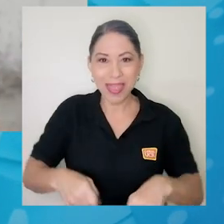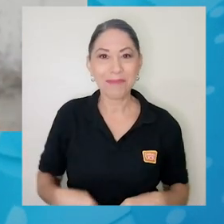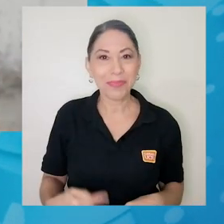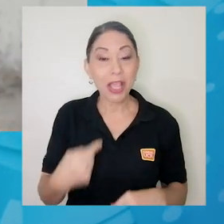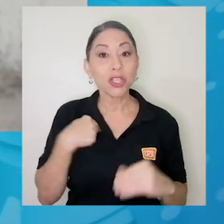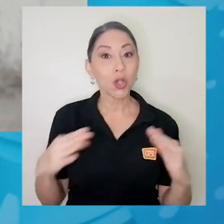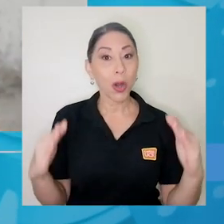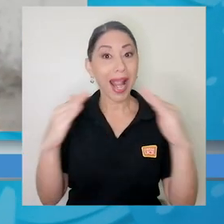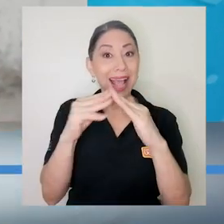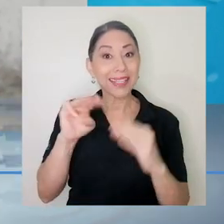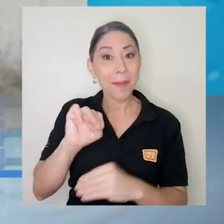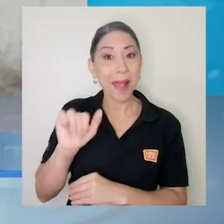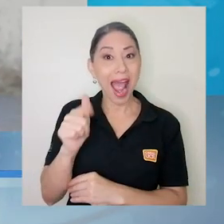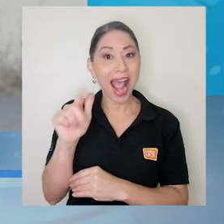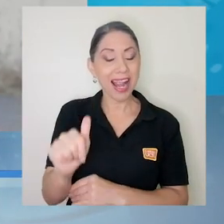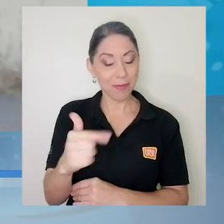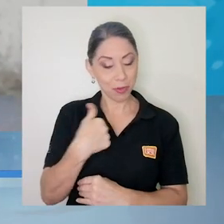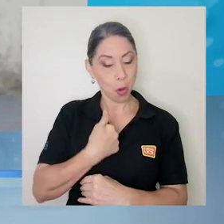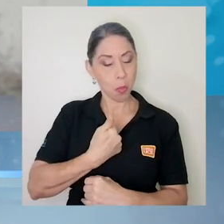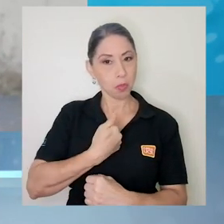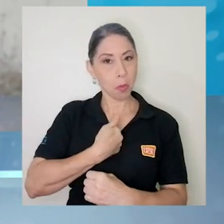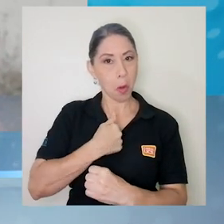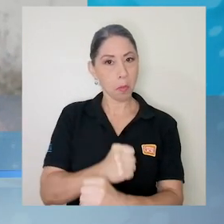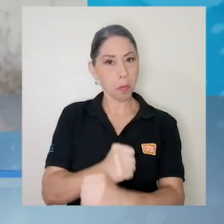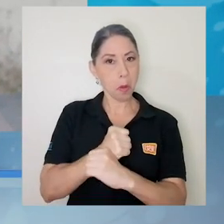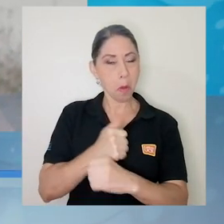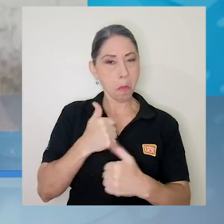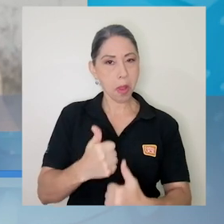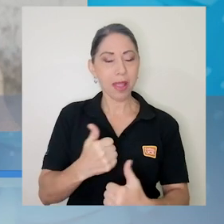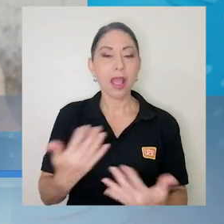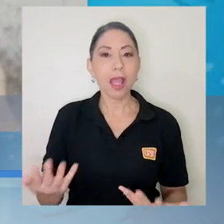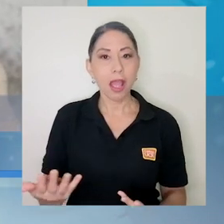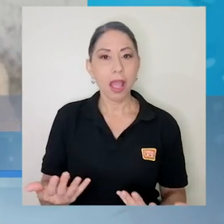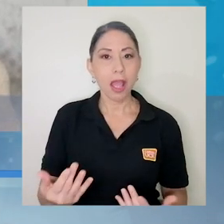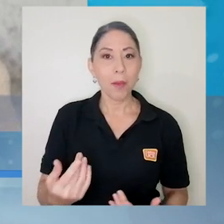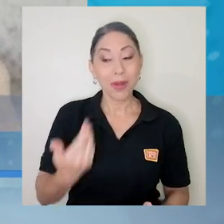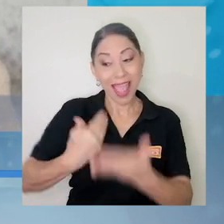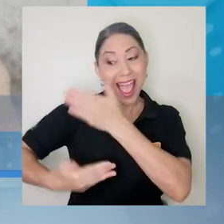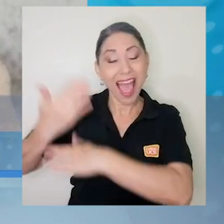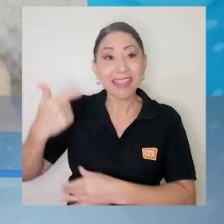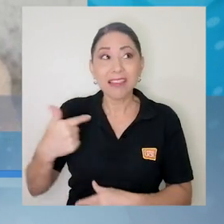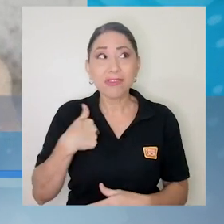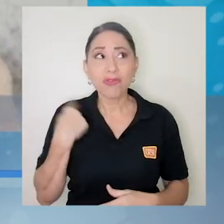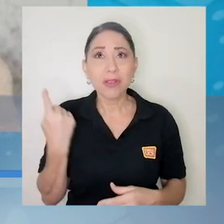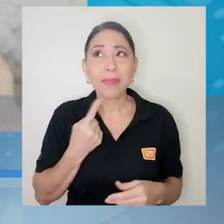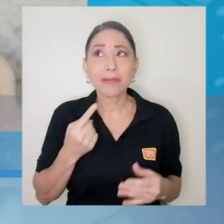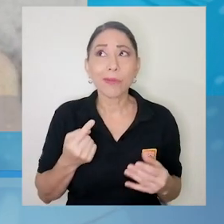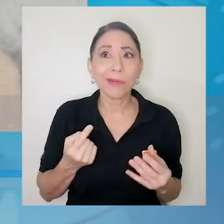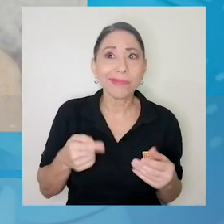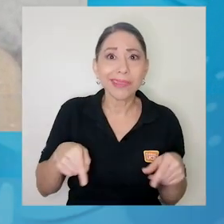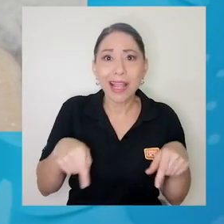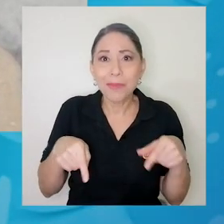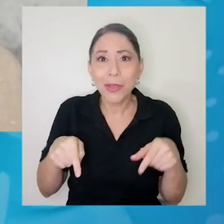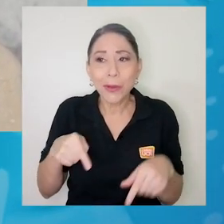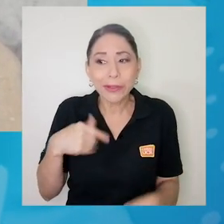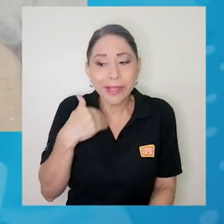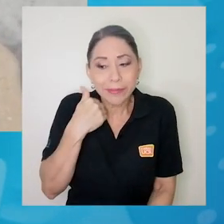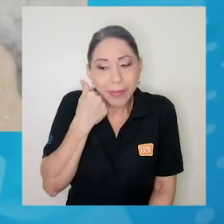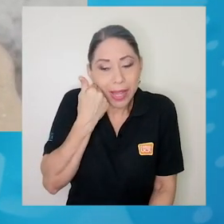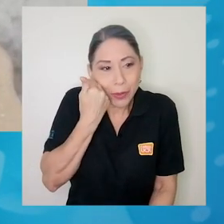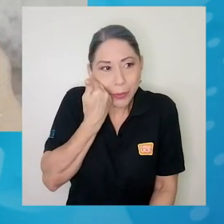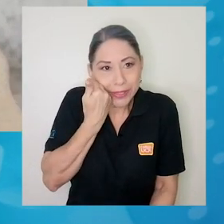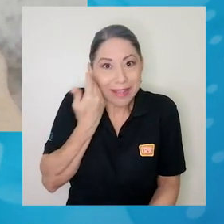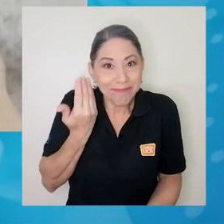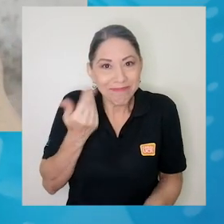aprendido a ser más segura de mí misma porque, digamos, yo antes andaba muy nerviosa y penosa en la escuela